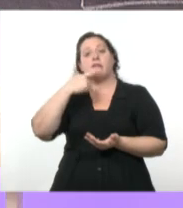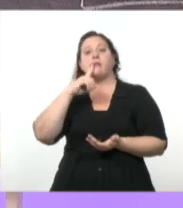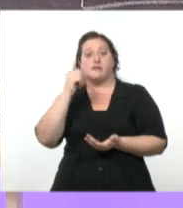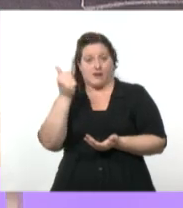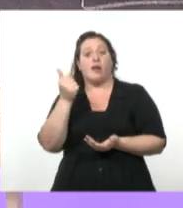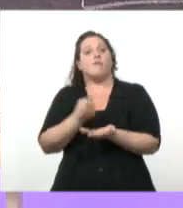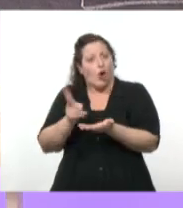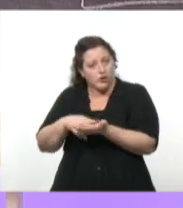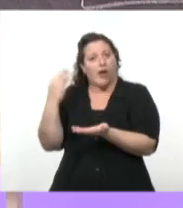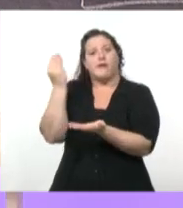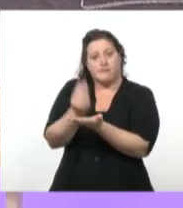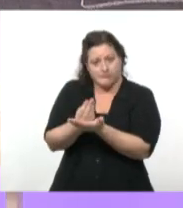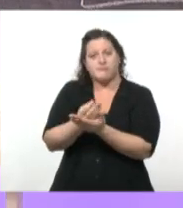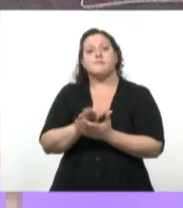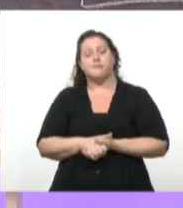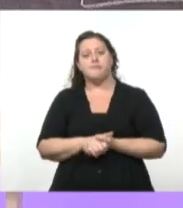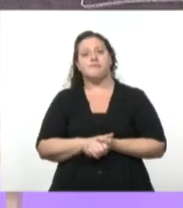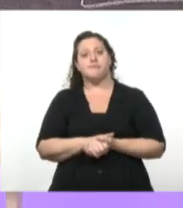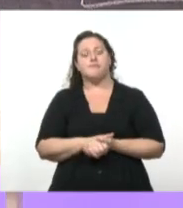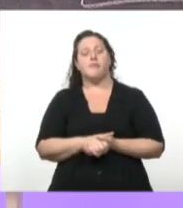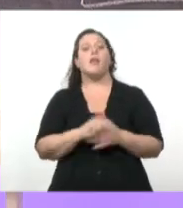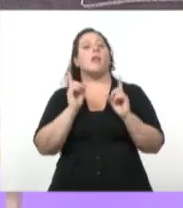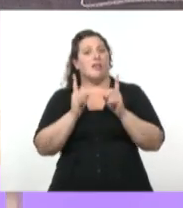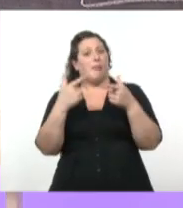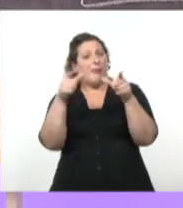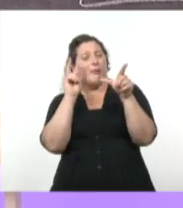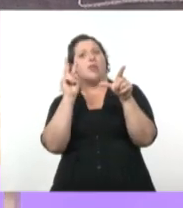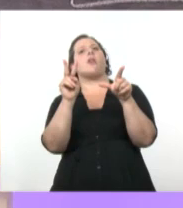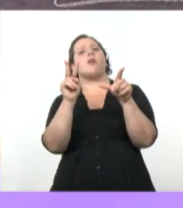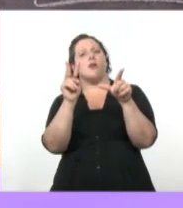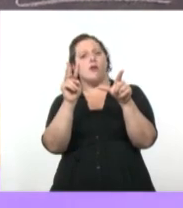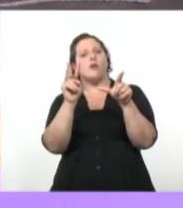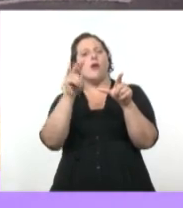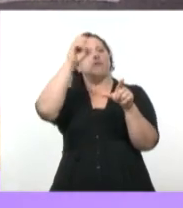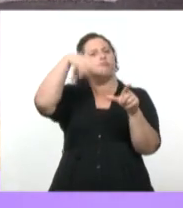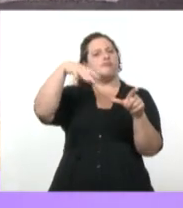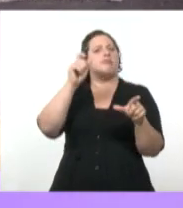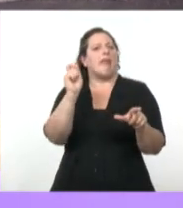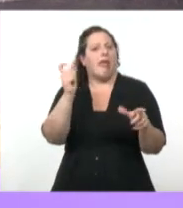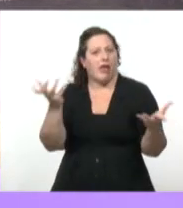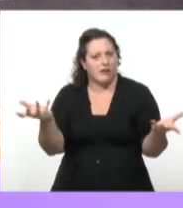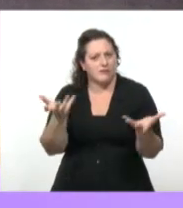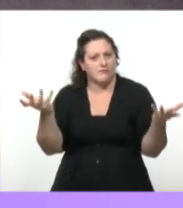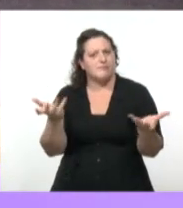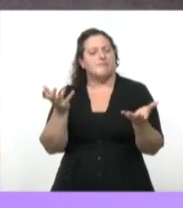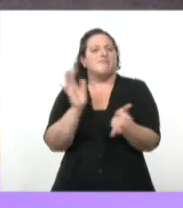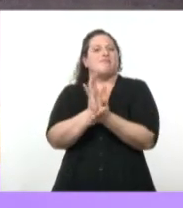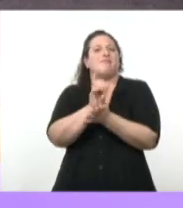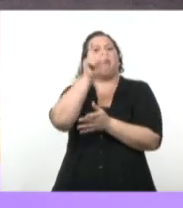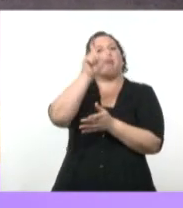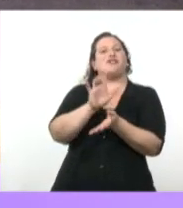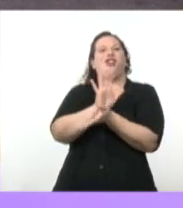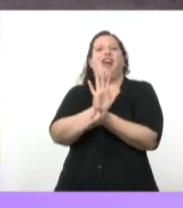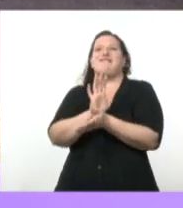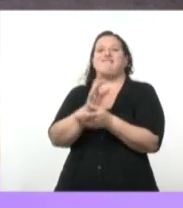tenemos, también estamos viendo ahí en el video, la aparición de la contrafigura que va a ser